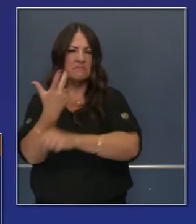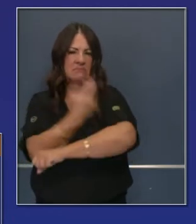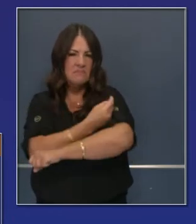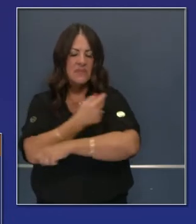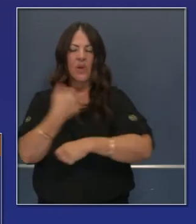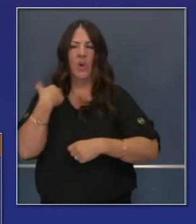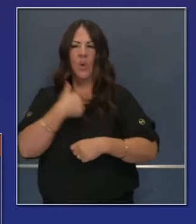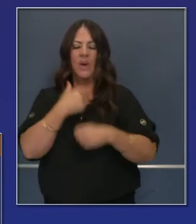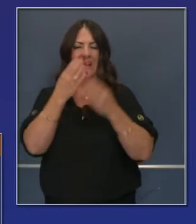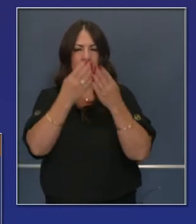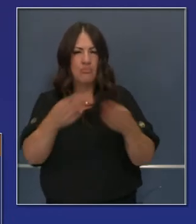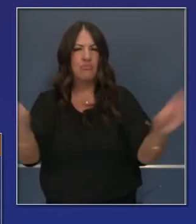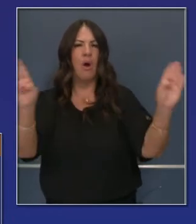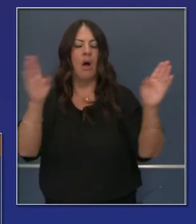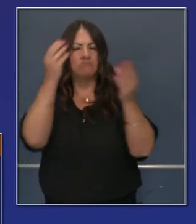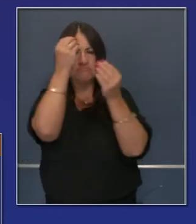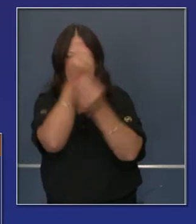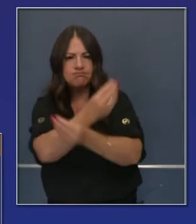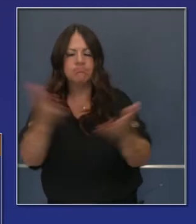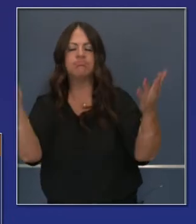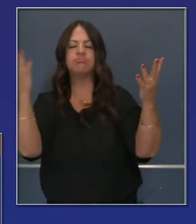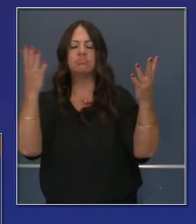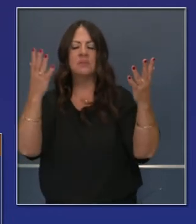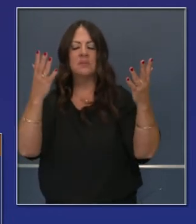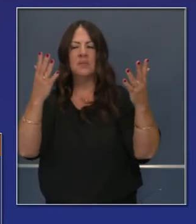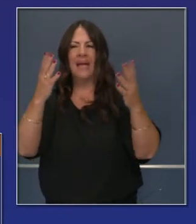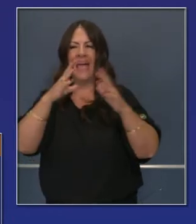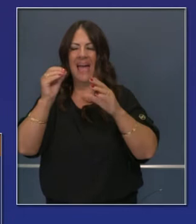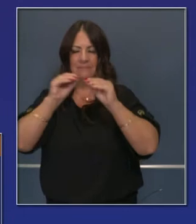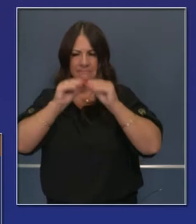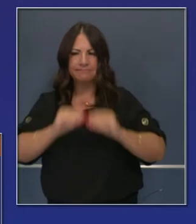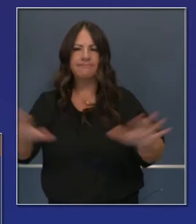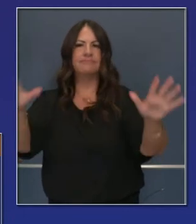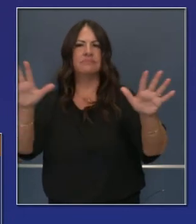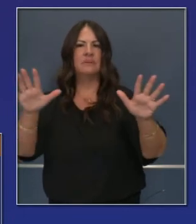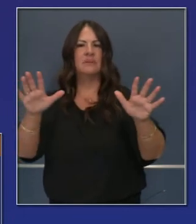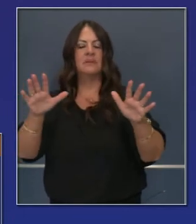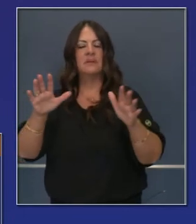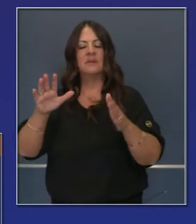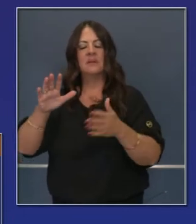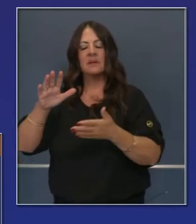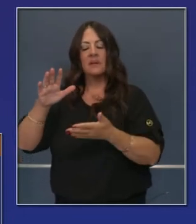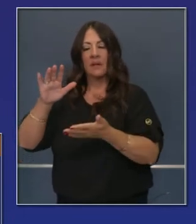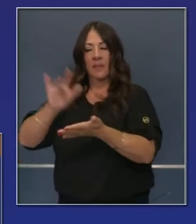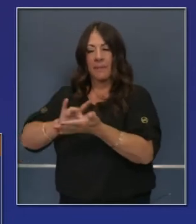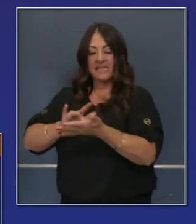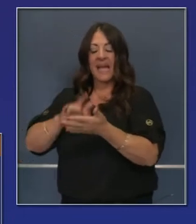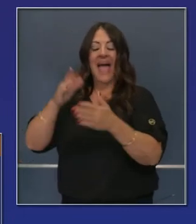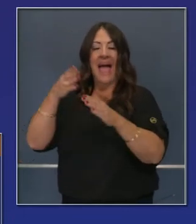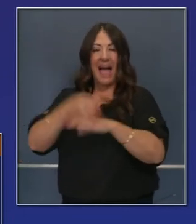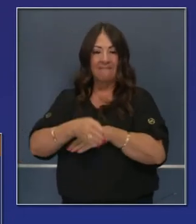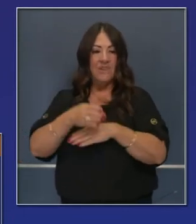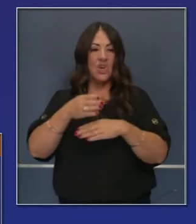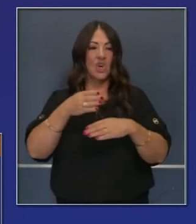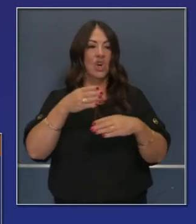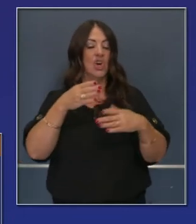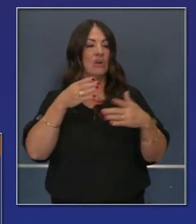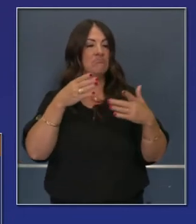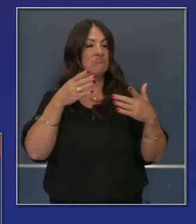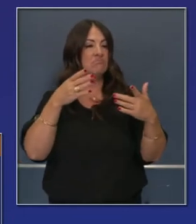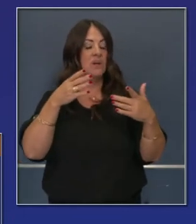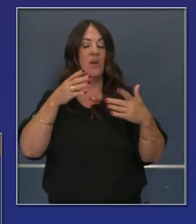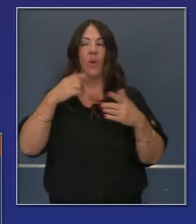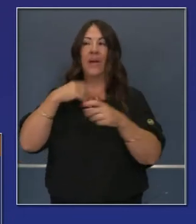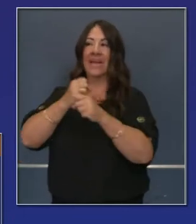y expande nuestros puntos de acceso para la distribución. Estas vacunas toman a las farmacias como